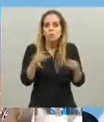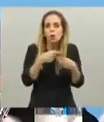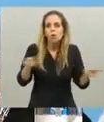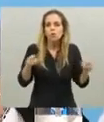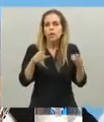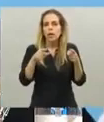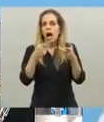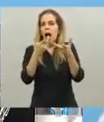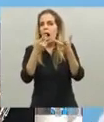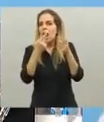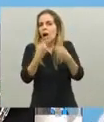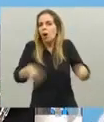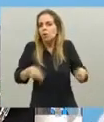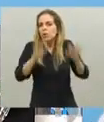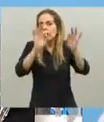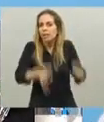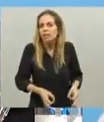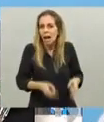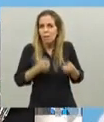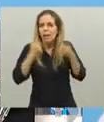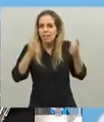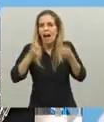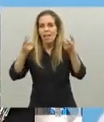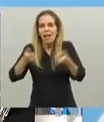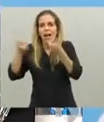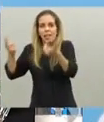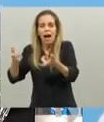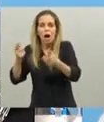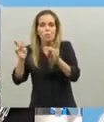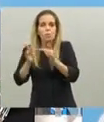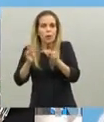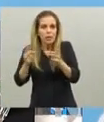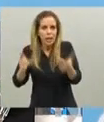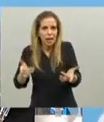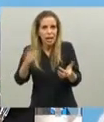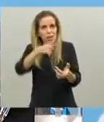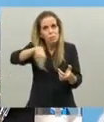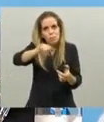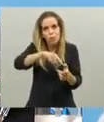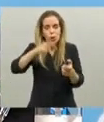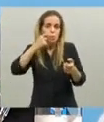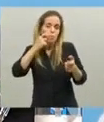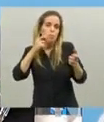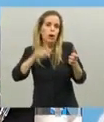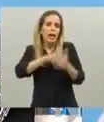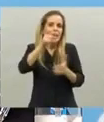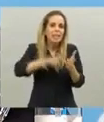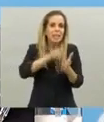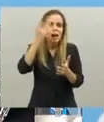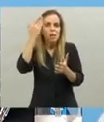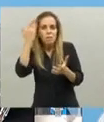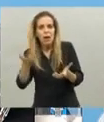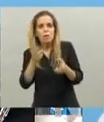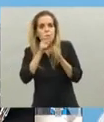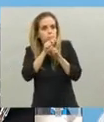todo lo que saben hacer todo lo bueno y lindo que saben hacer para entretenernos a través de las redes sociales